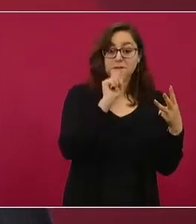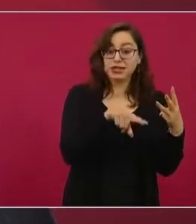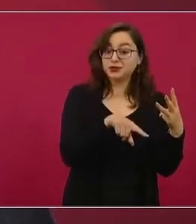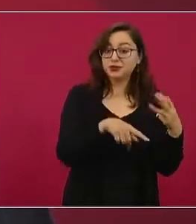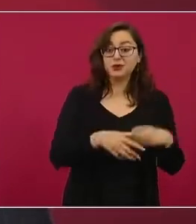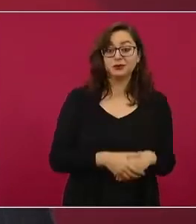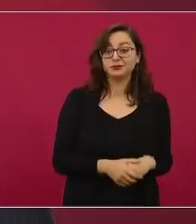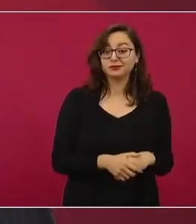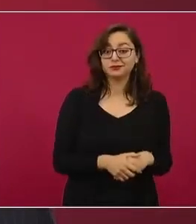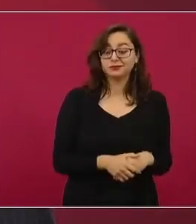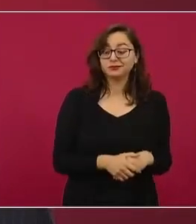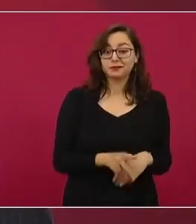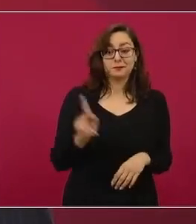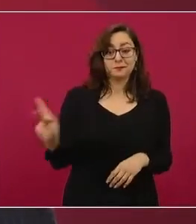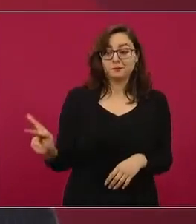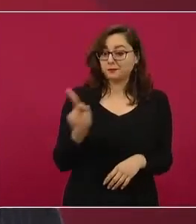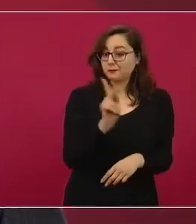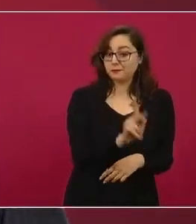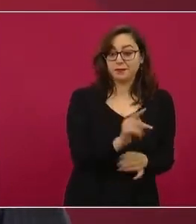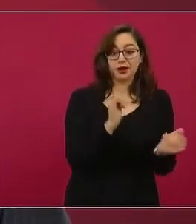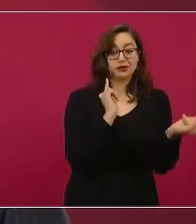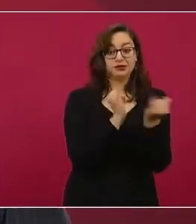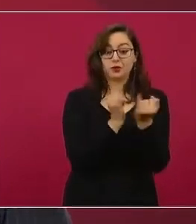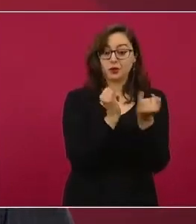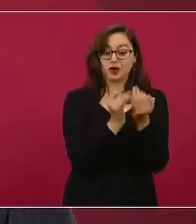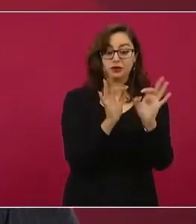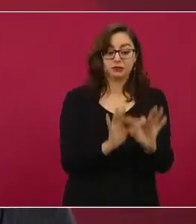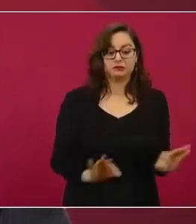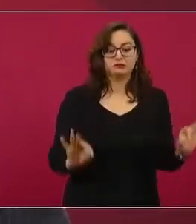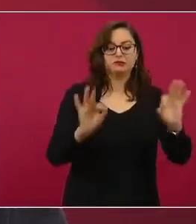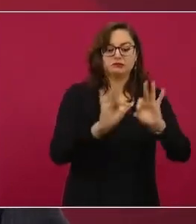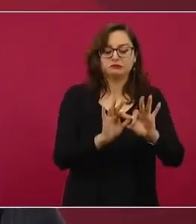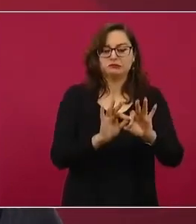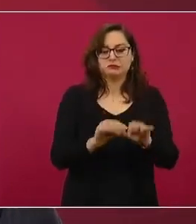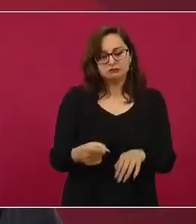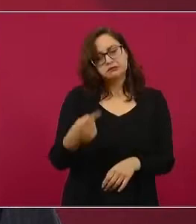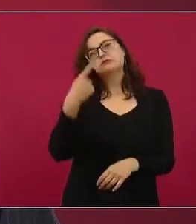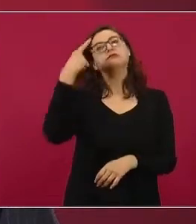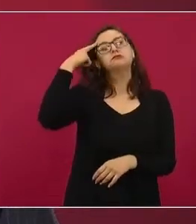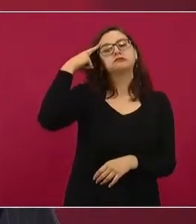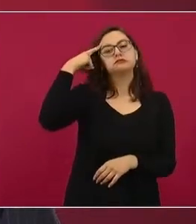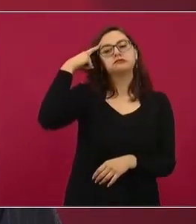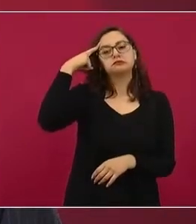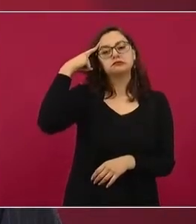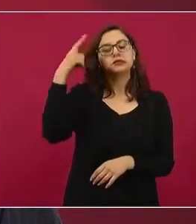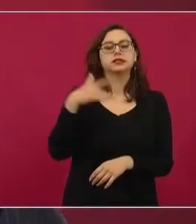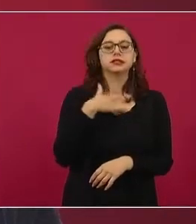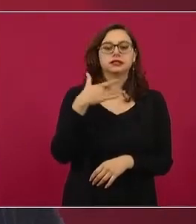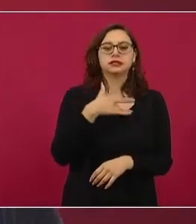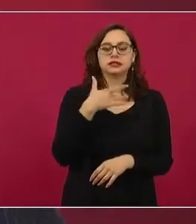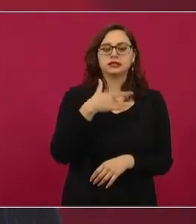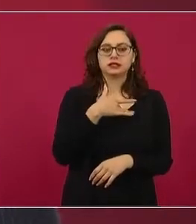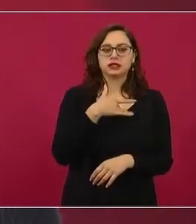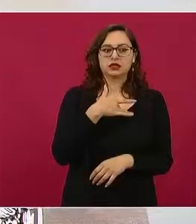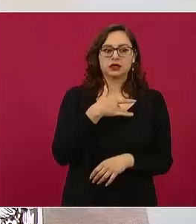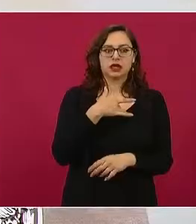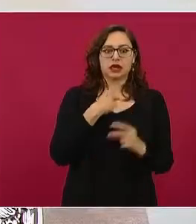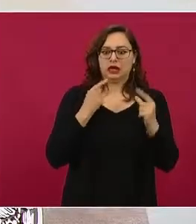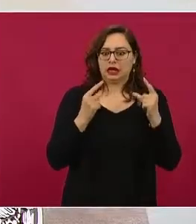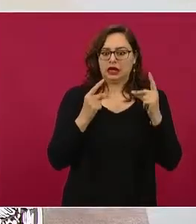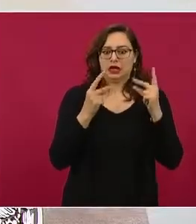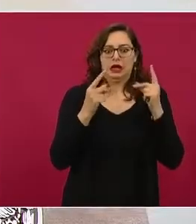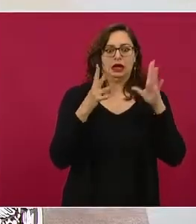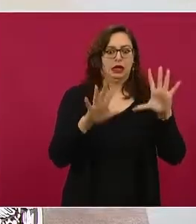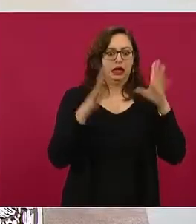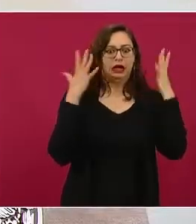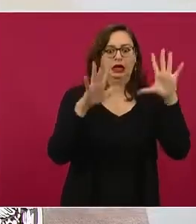como la pandemia de COVID. Es importante no tratar de correr y hacer